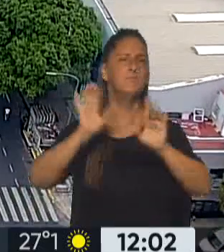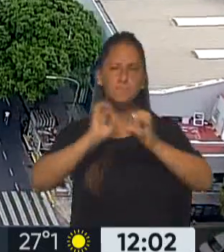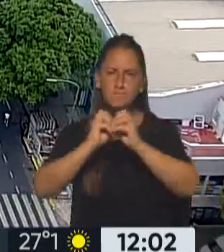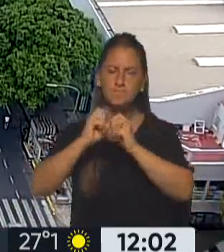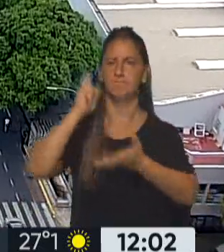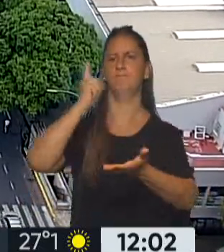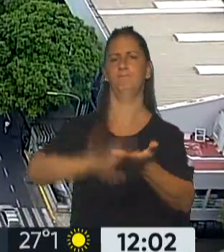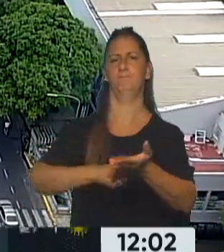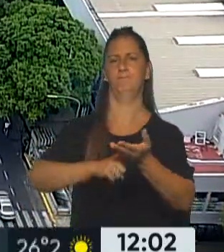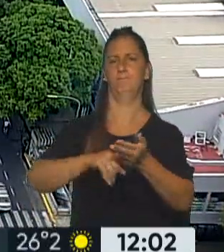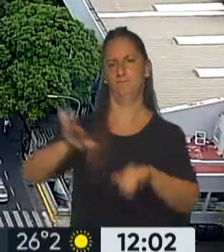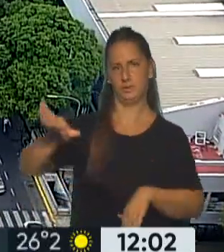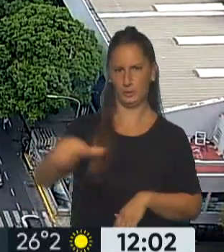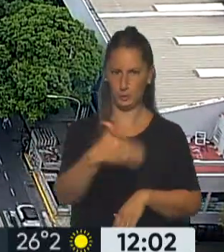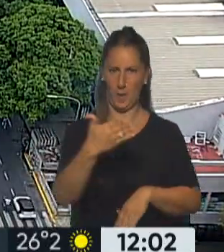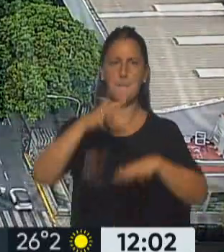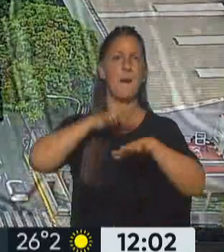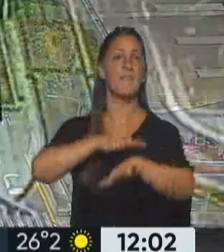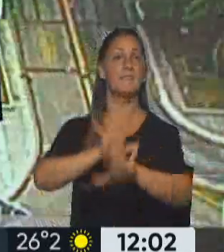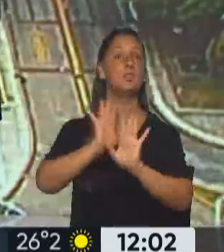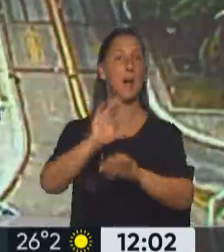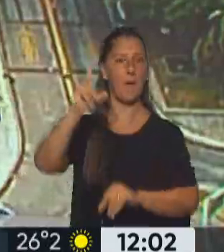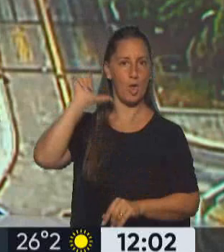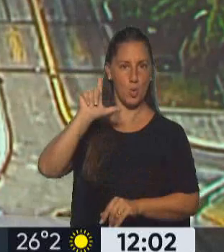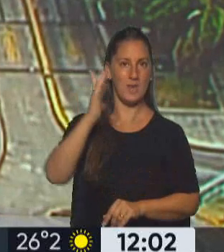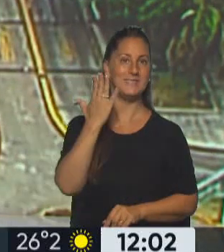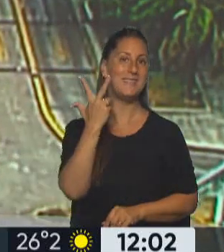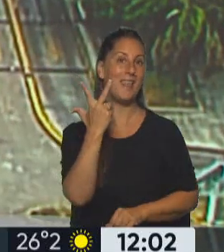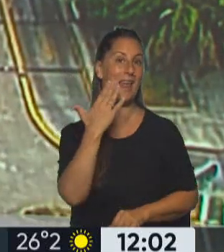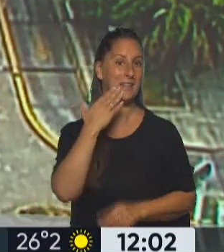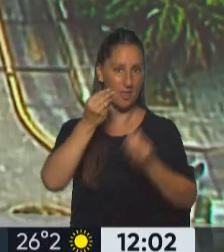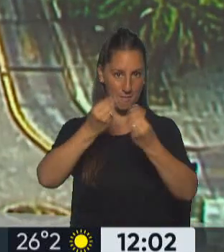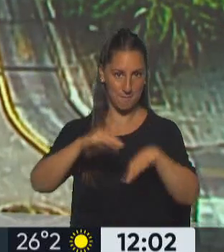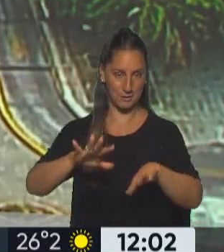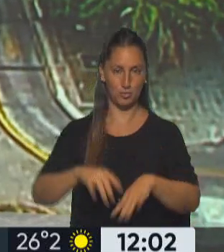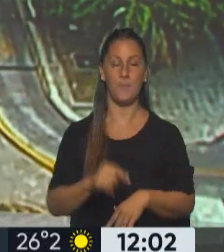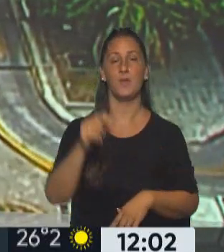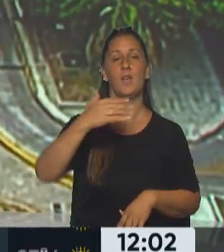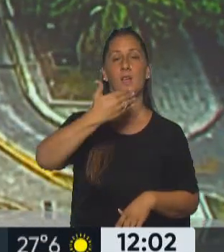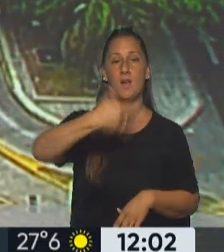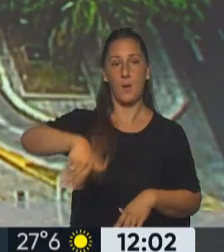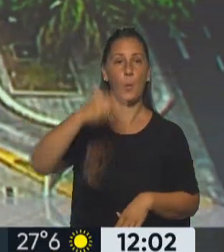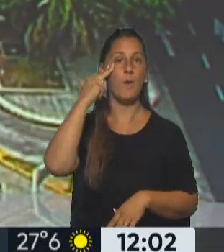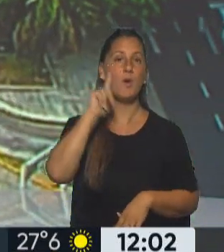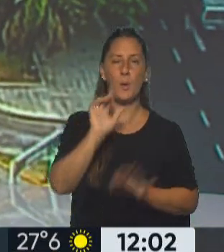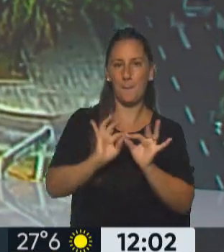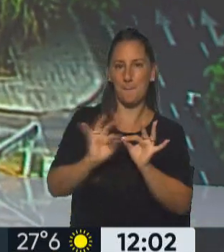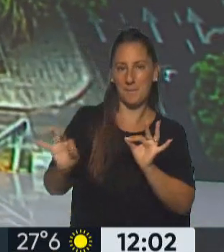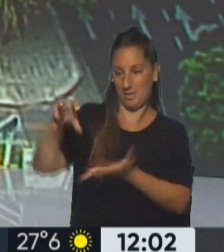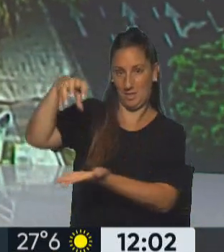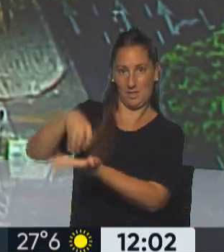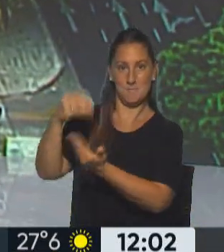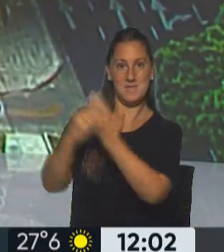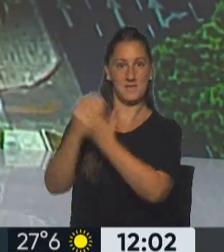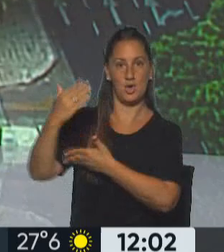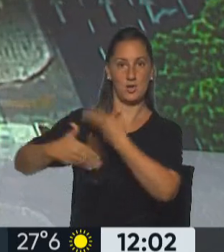decidieron levantar esta manifestación que mantenían desde el lunes a las 3 de la tarde, en la 9 de julio, a metros del Ministerio de Desarrollo